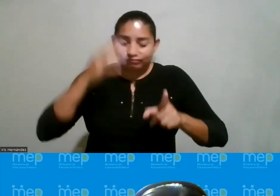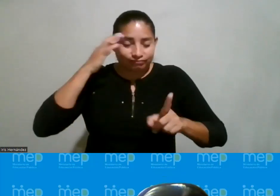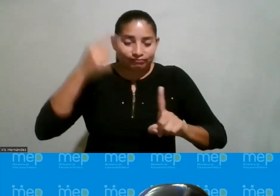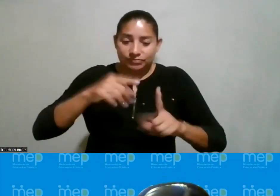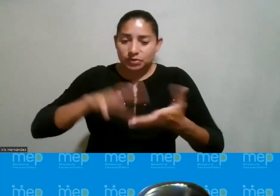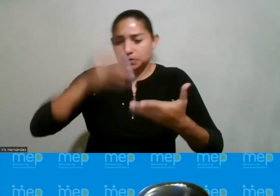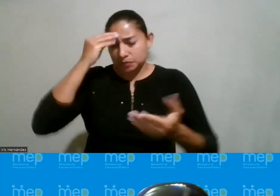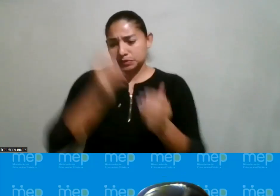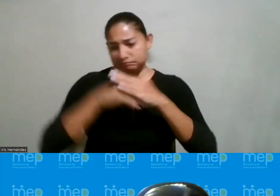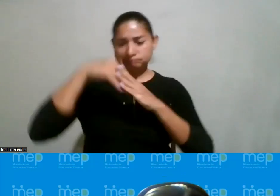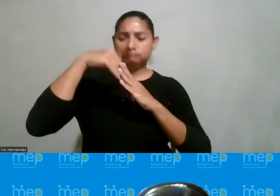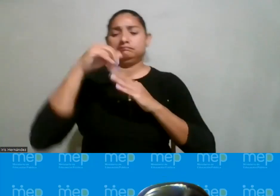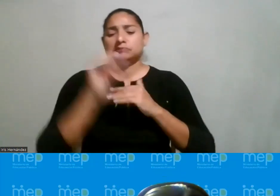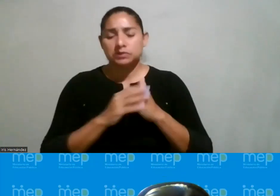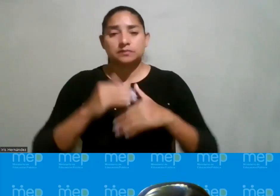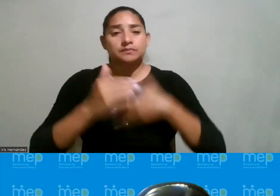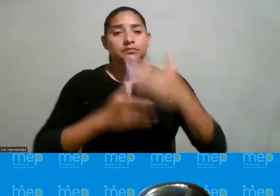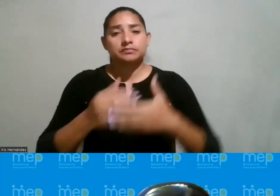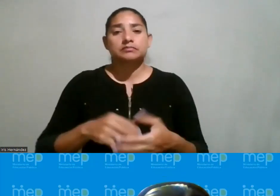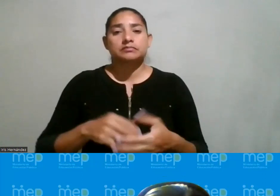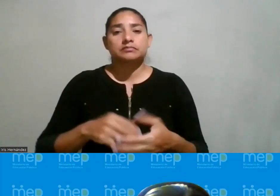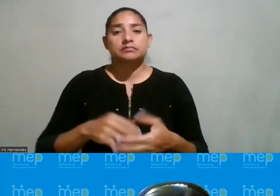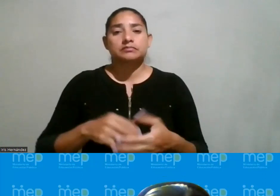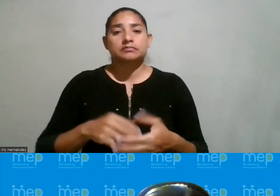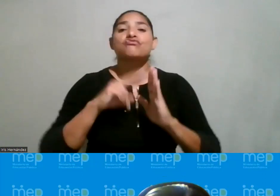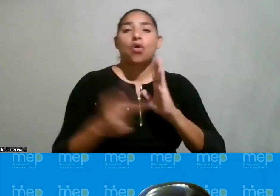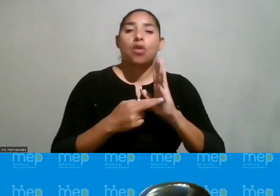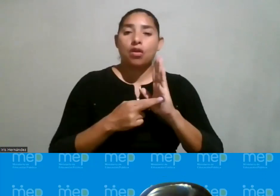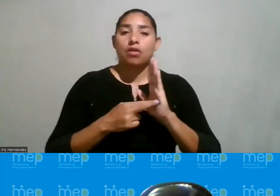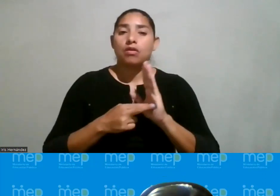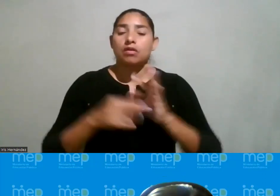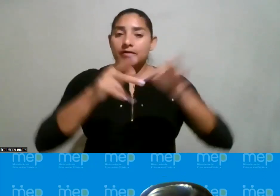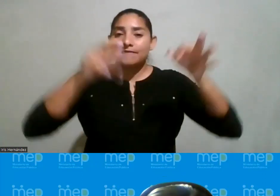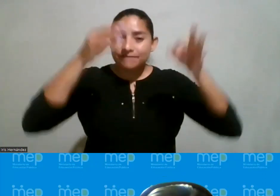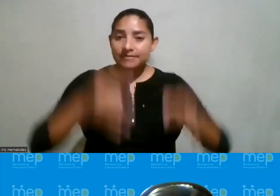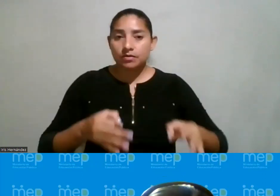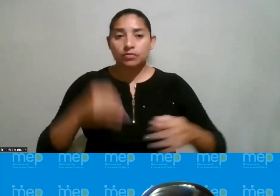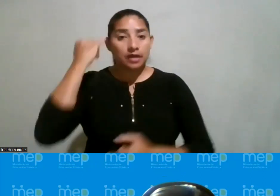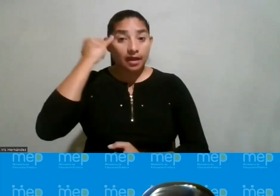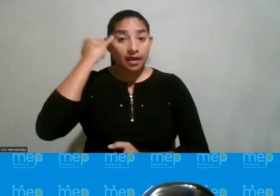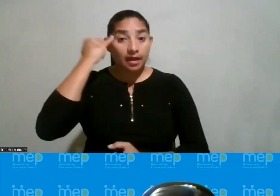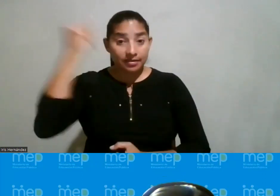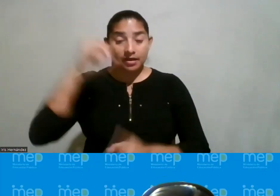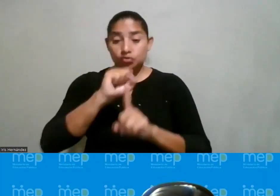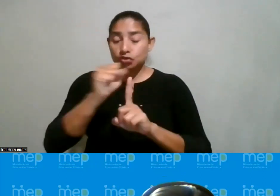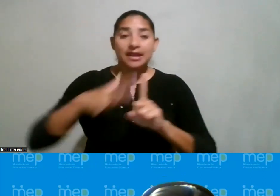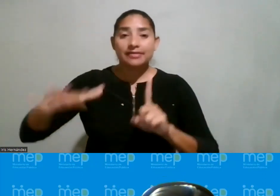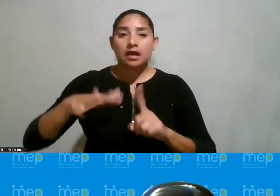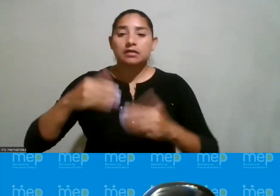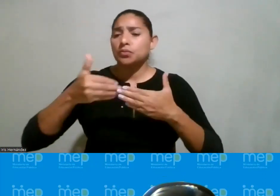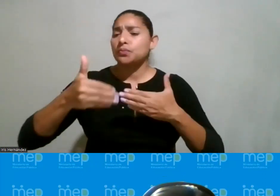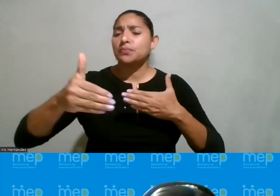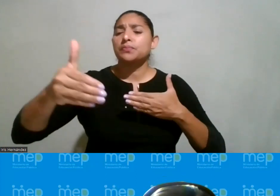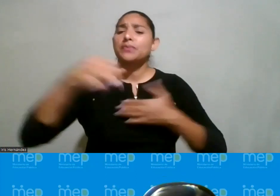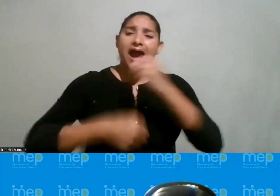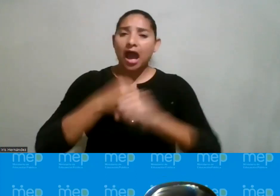aceptaron otras se les impuso etcétera un papel y eso fijó una idea en la sociedad que perduró miles de años